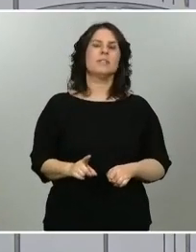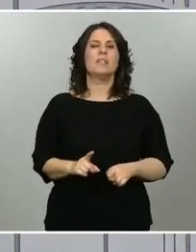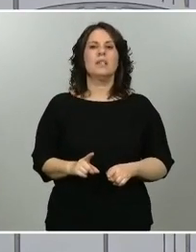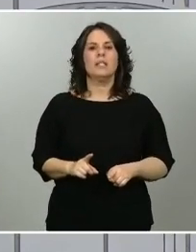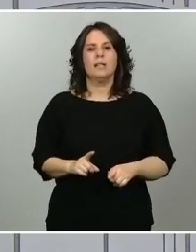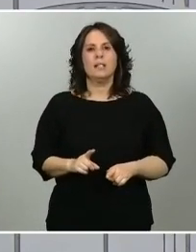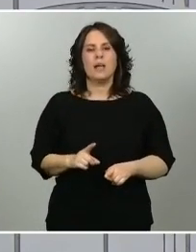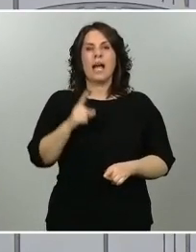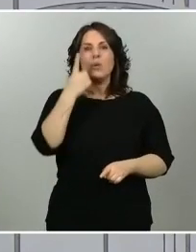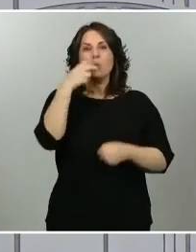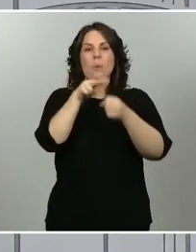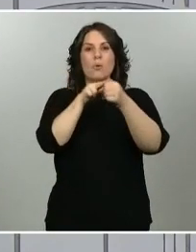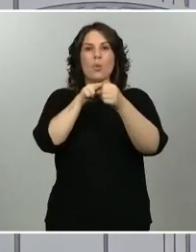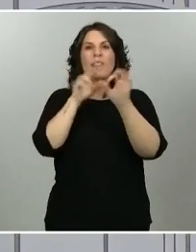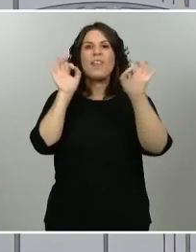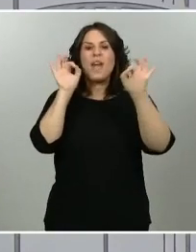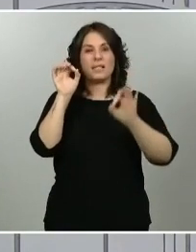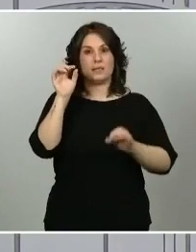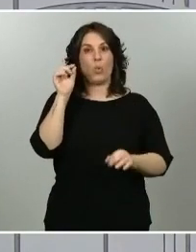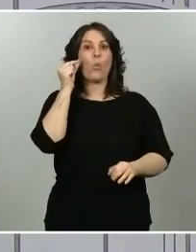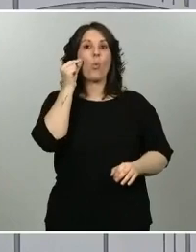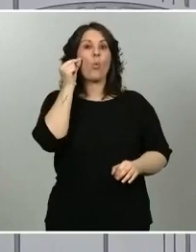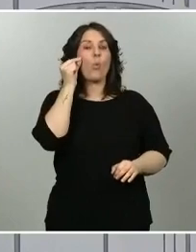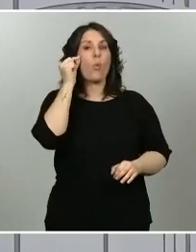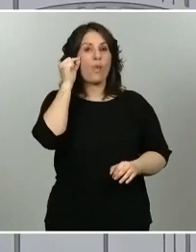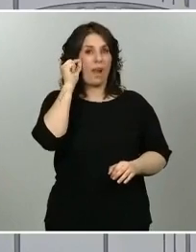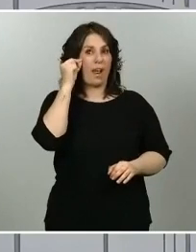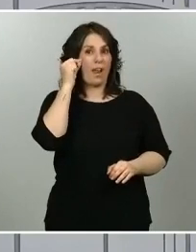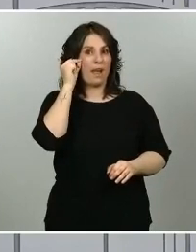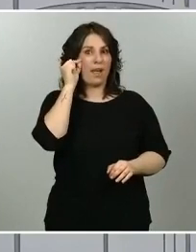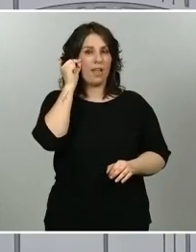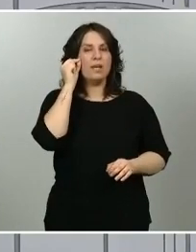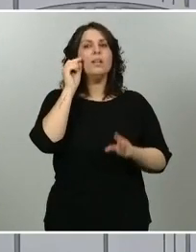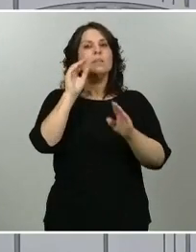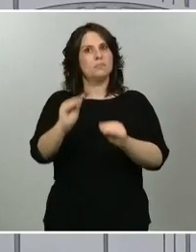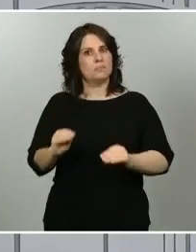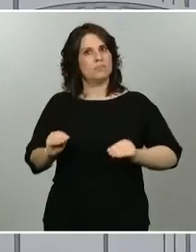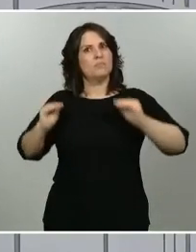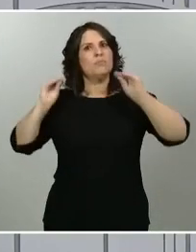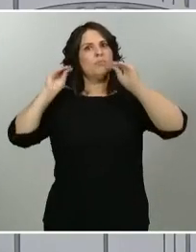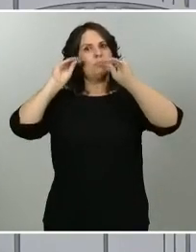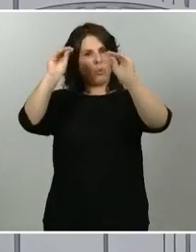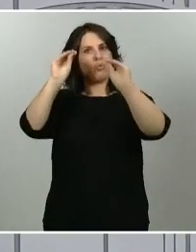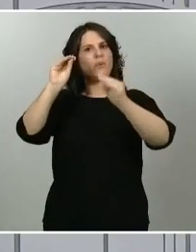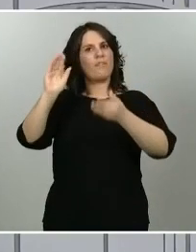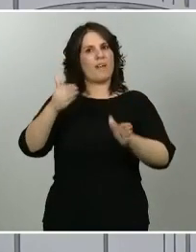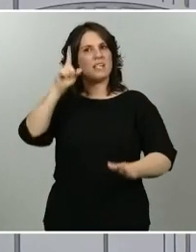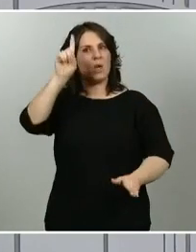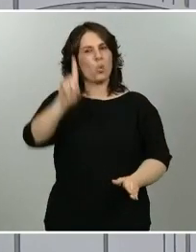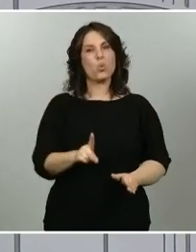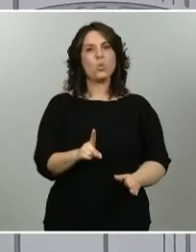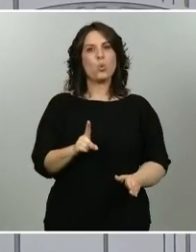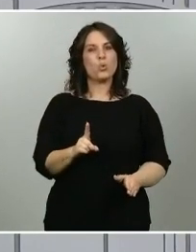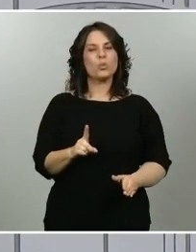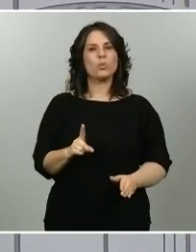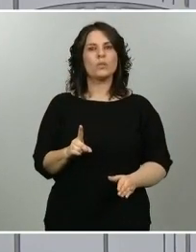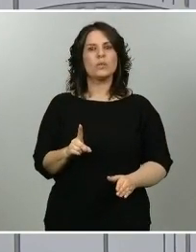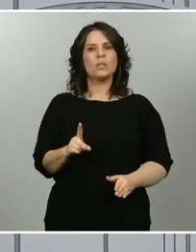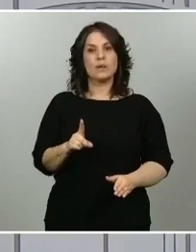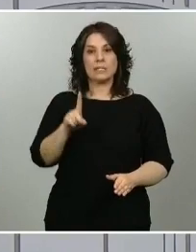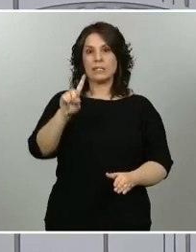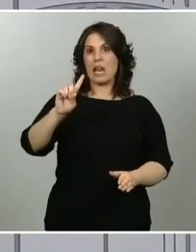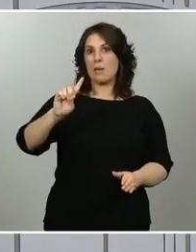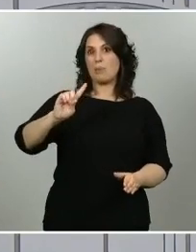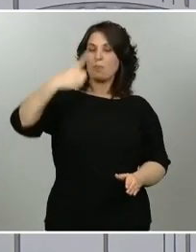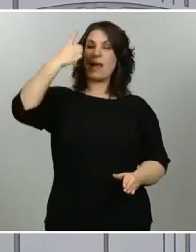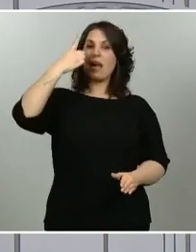concreto, Guadalajara, que sí que ha pasado de fase, que fue la primera provincia que tuvo un gran impacto, que fue la primera en la que se detectó